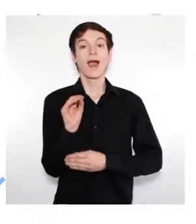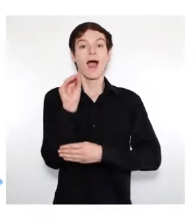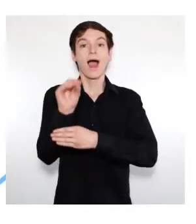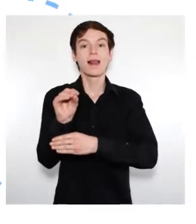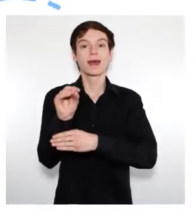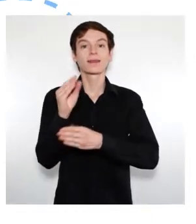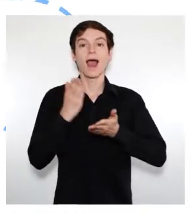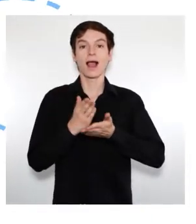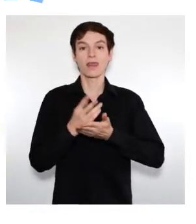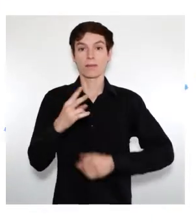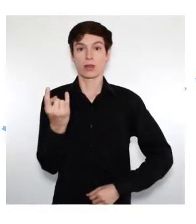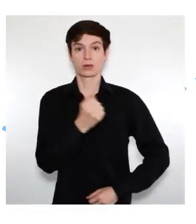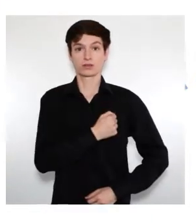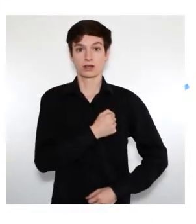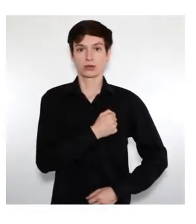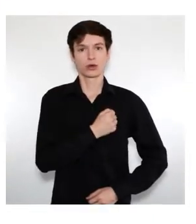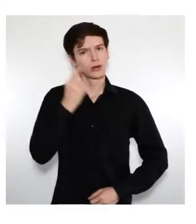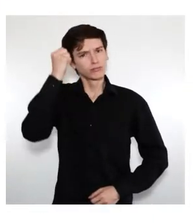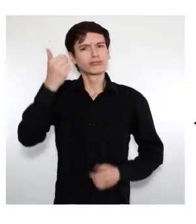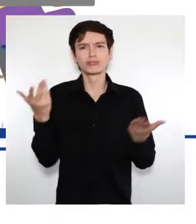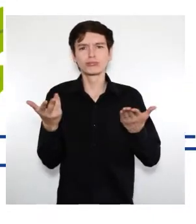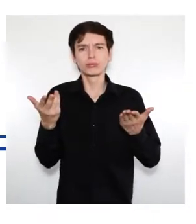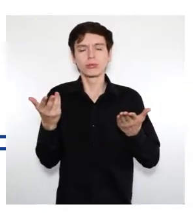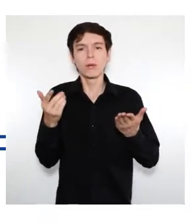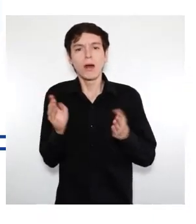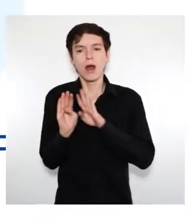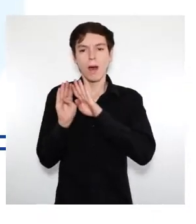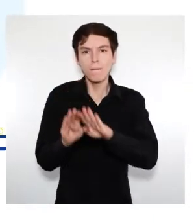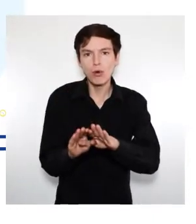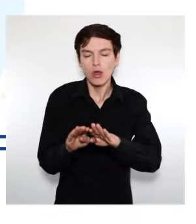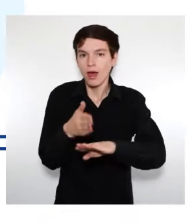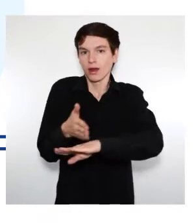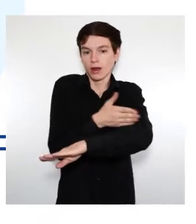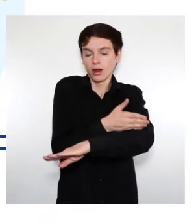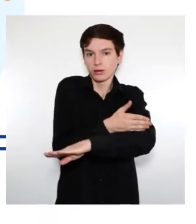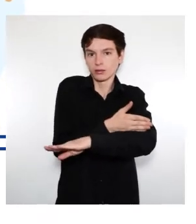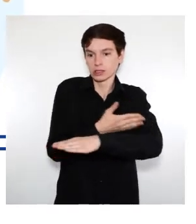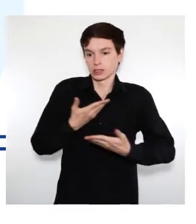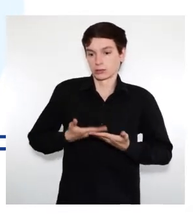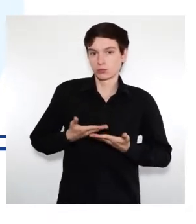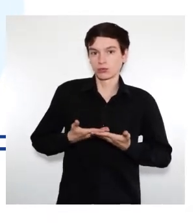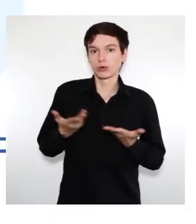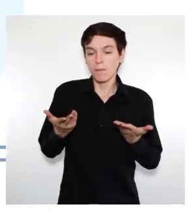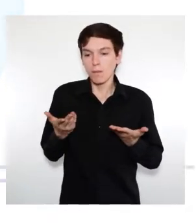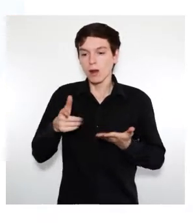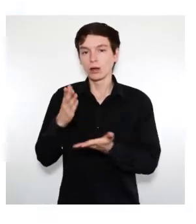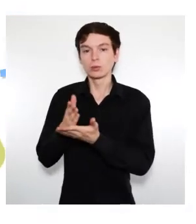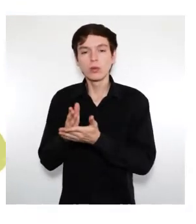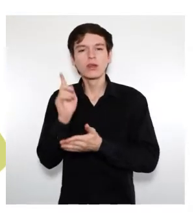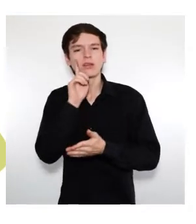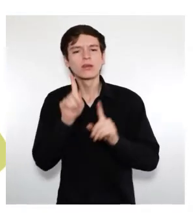Las alertas académicas de la Universidad Católica se crearon para detectar y apoyar de manera oportuna y pertinente